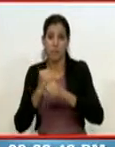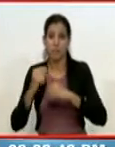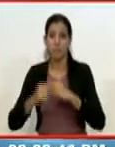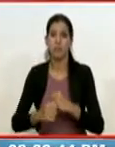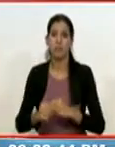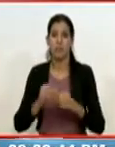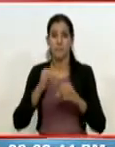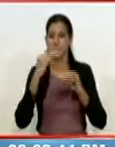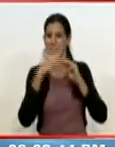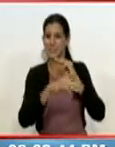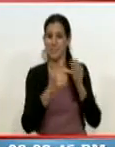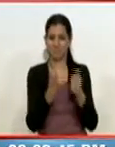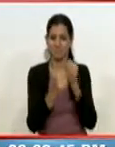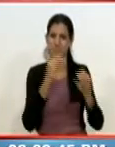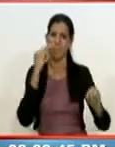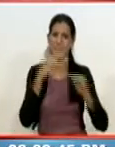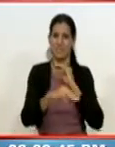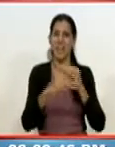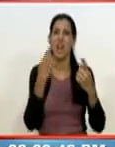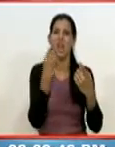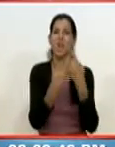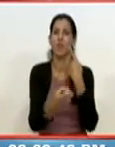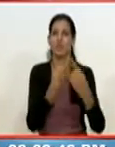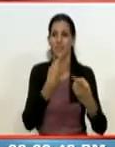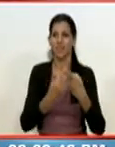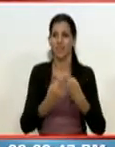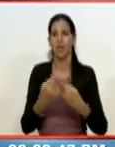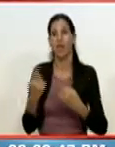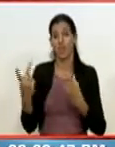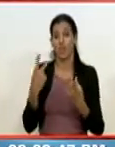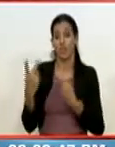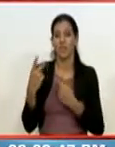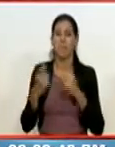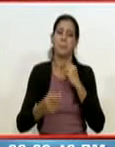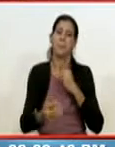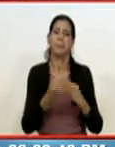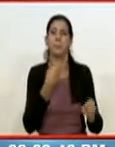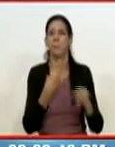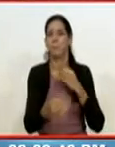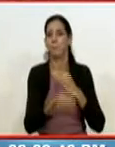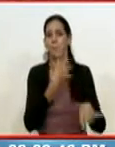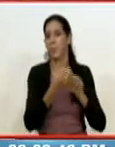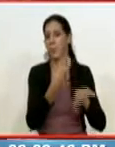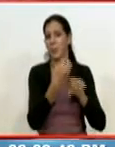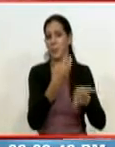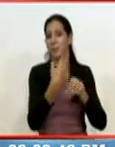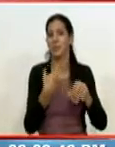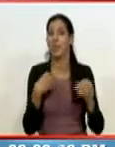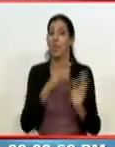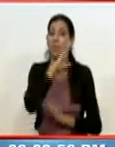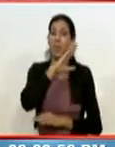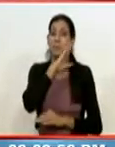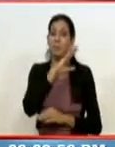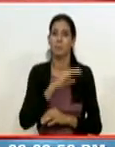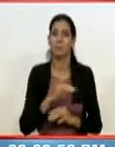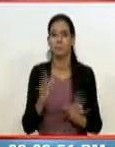mensaje de texto a su novia. Estábamos hablando por mensaje pero yo me quedé dormida porque yo no tenía guardia.